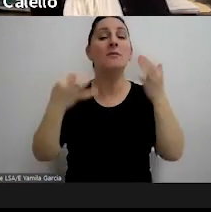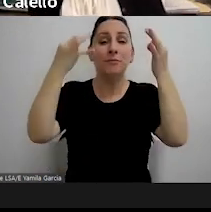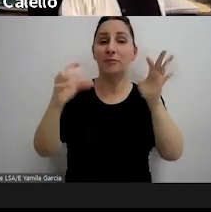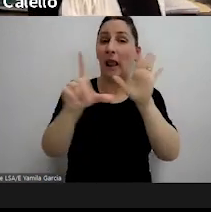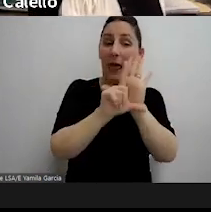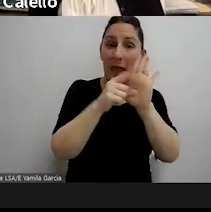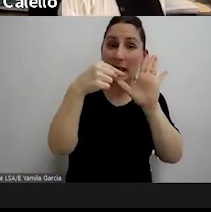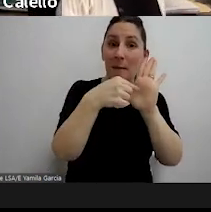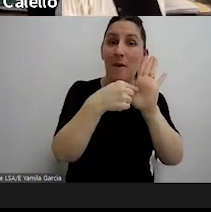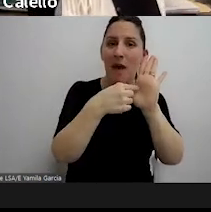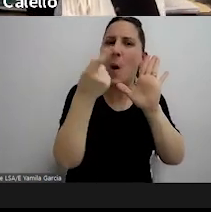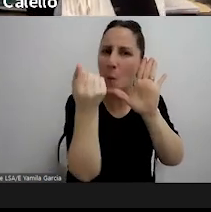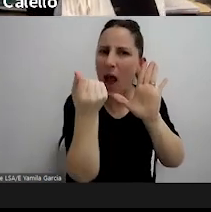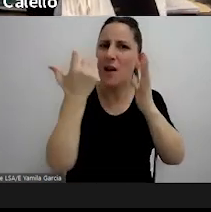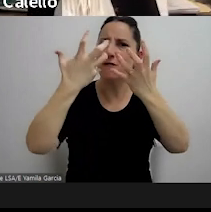vez es